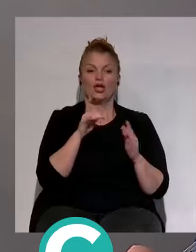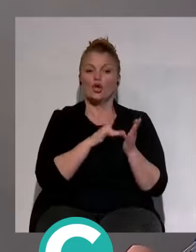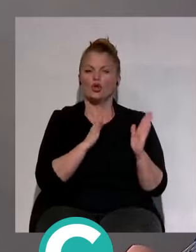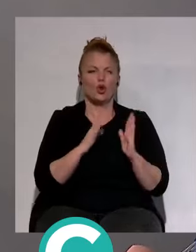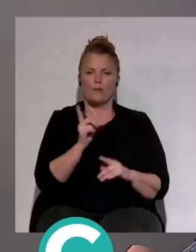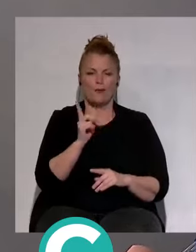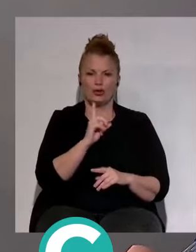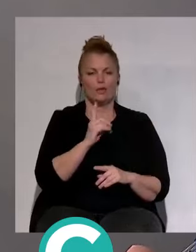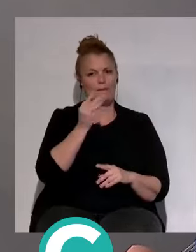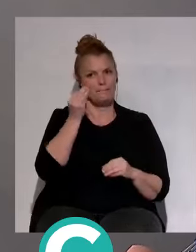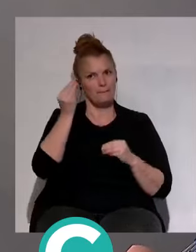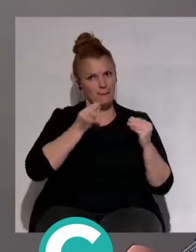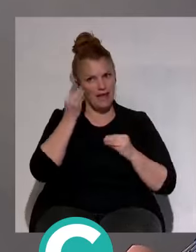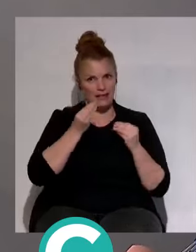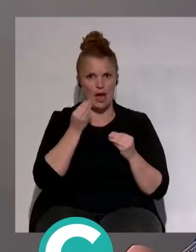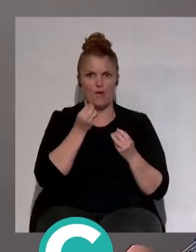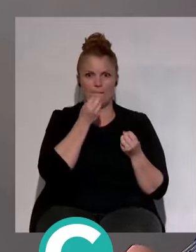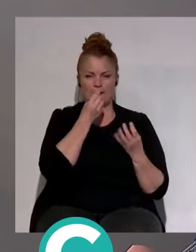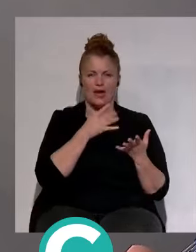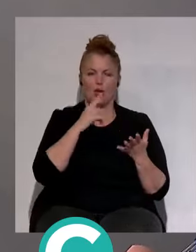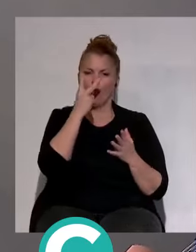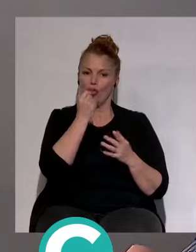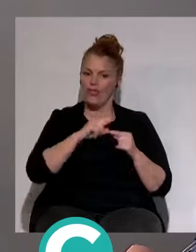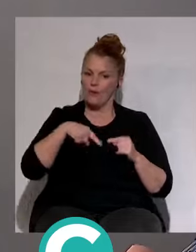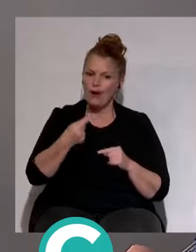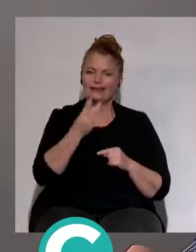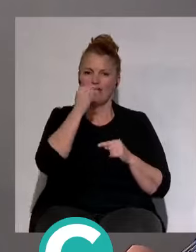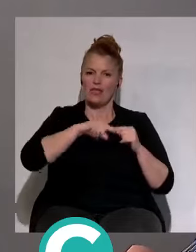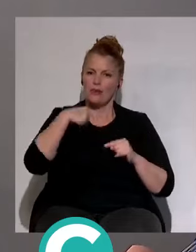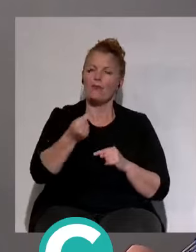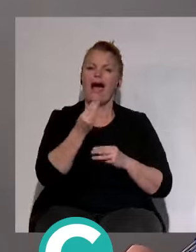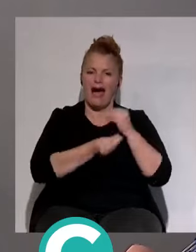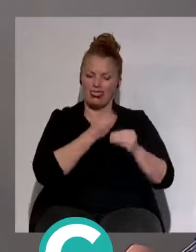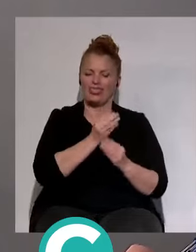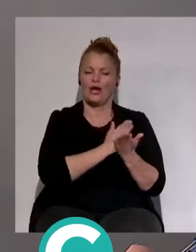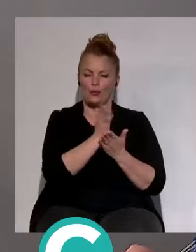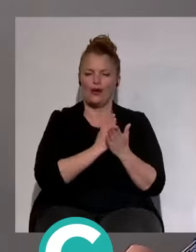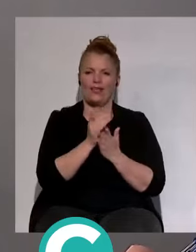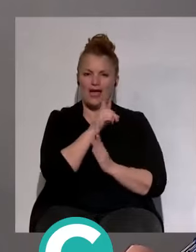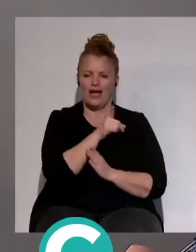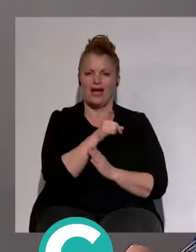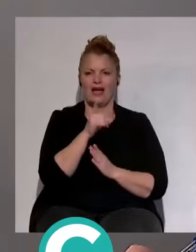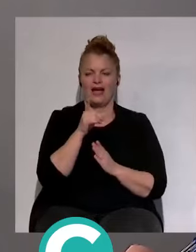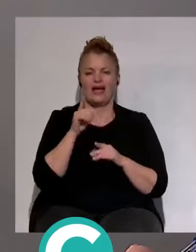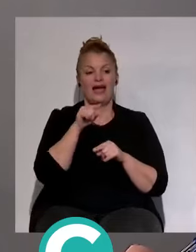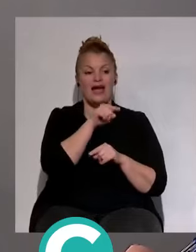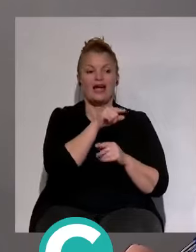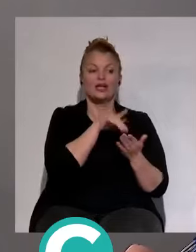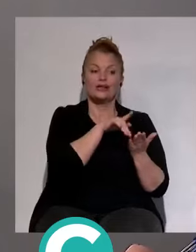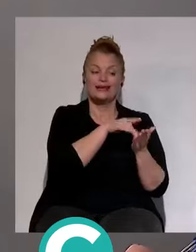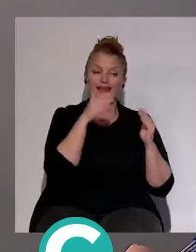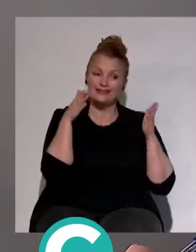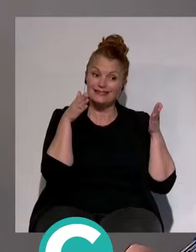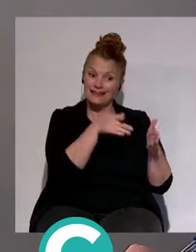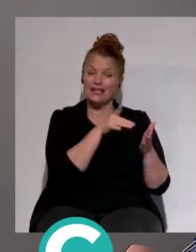Que tenía que haberse planteado dos días después, tres días después. Ese era el momento del entrenador. Era una rueda de prensa destinada